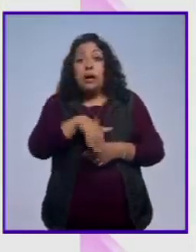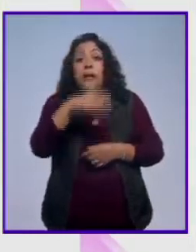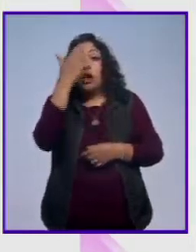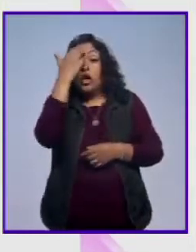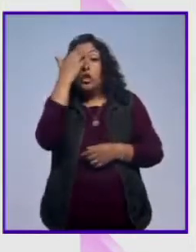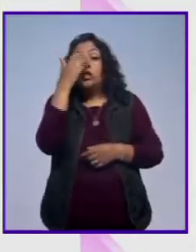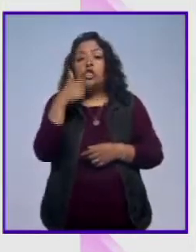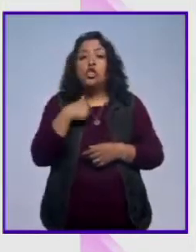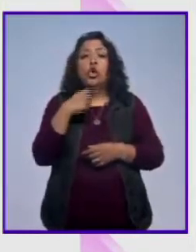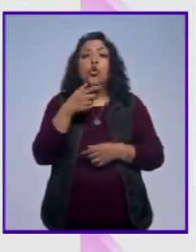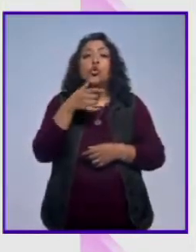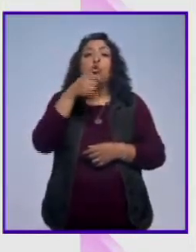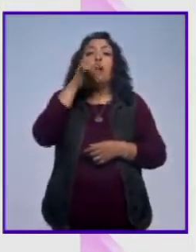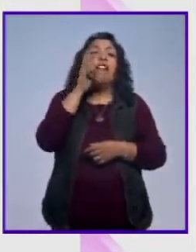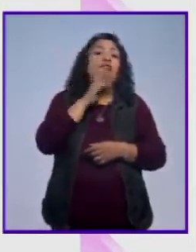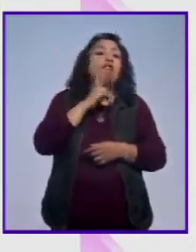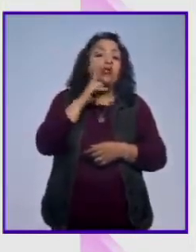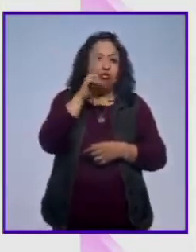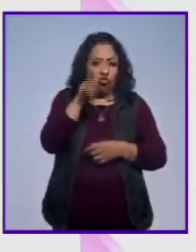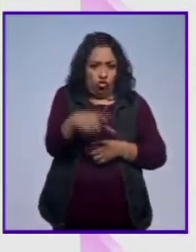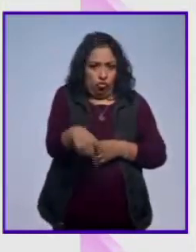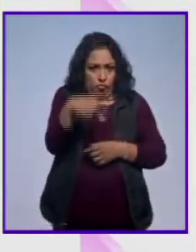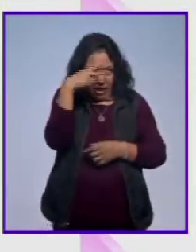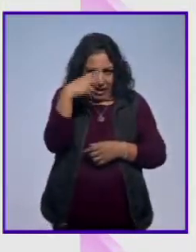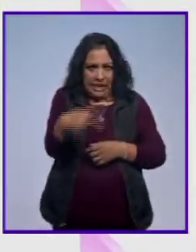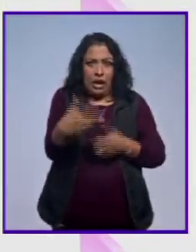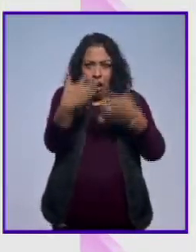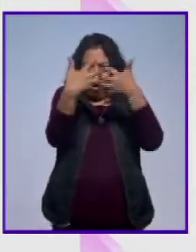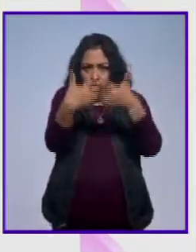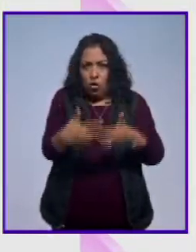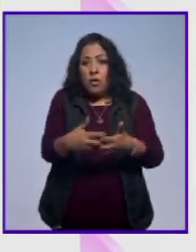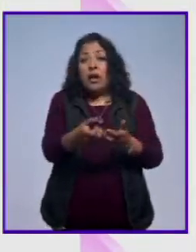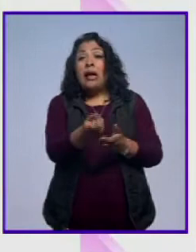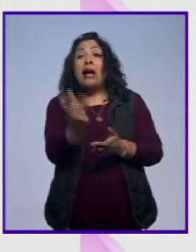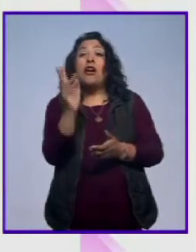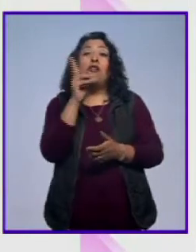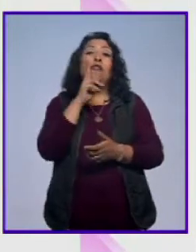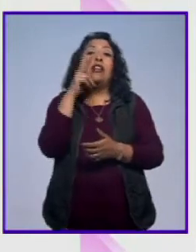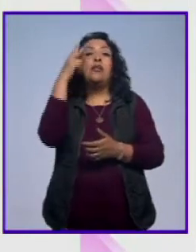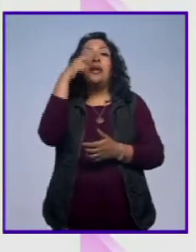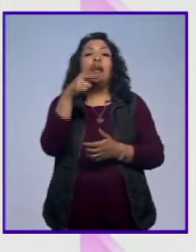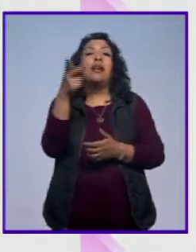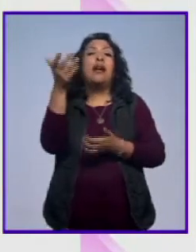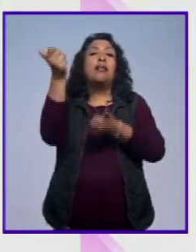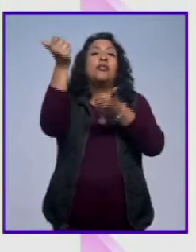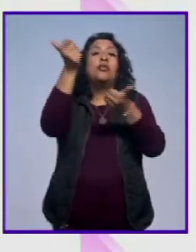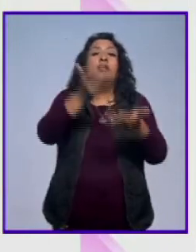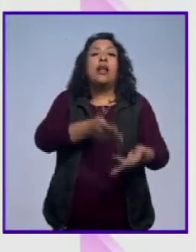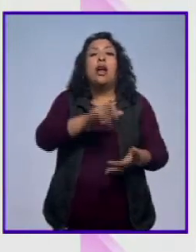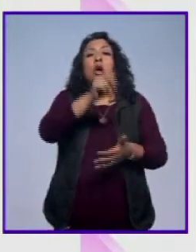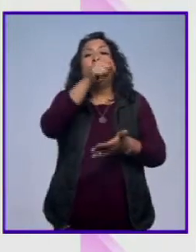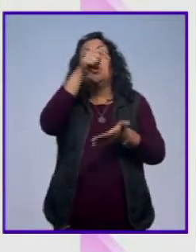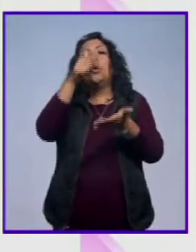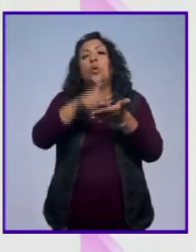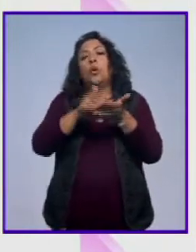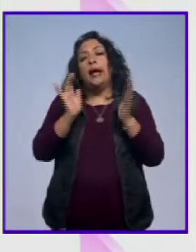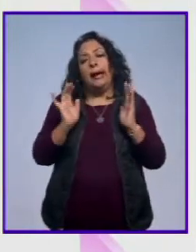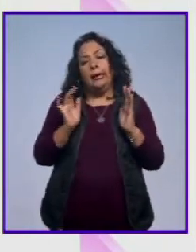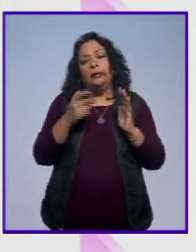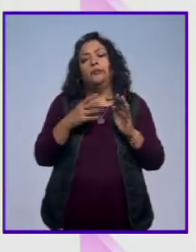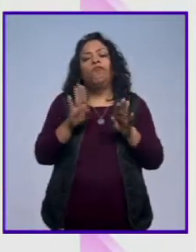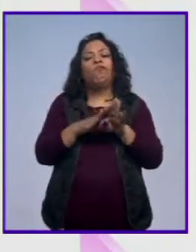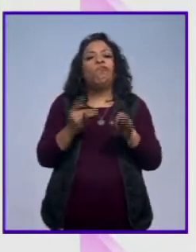que el vino que estás consumiendo en efecto sea un vino mexicano, porque luego hay vinos mexicanos que vienen de otra procedencia